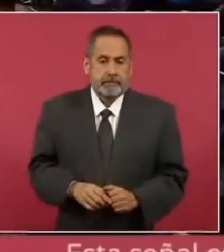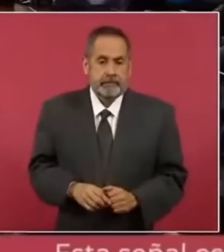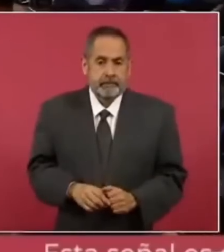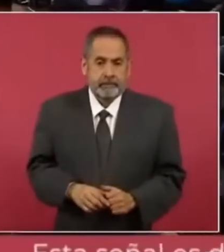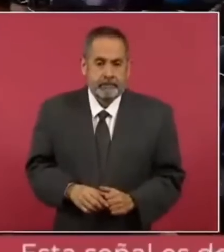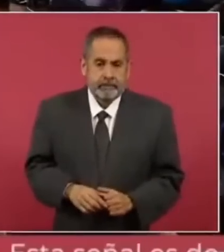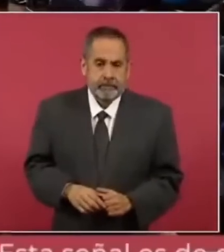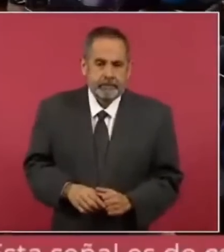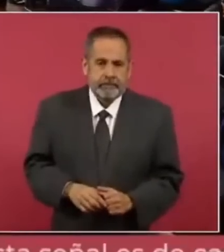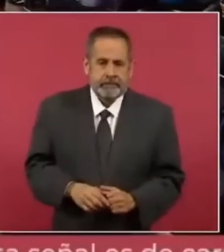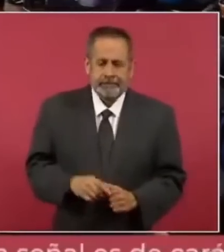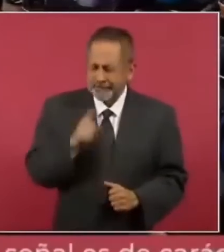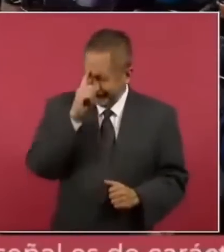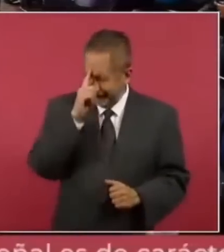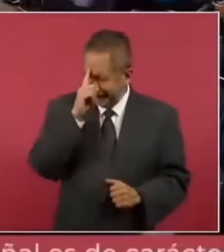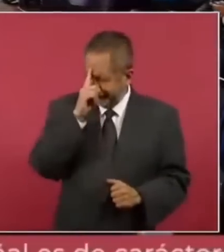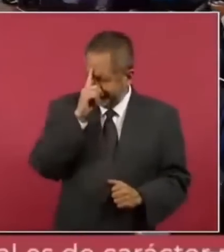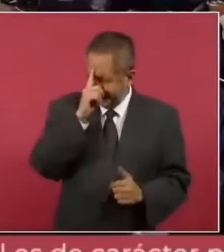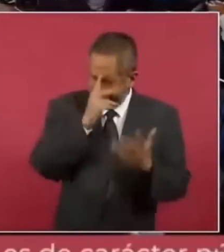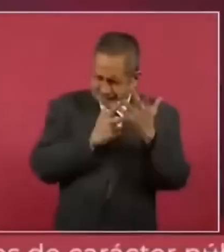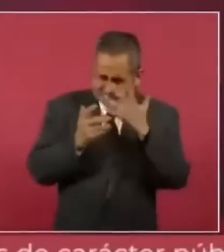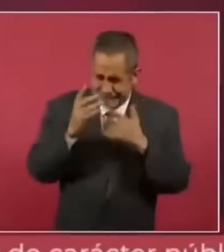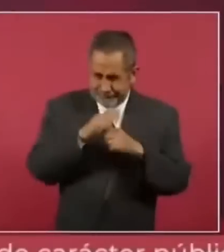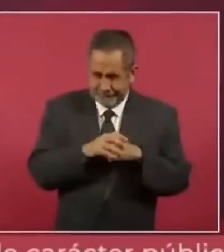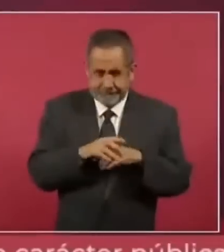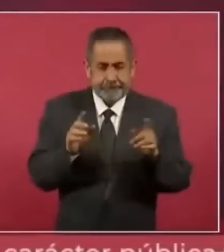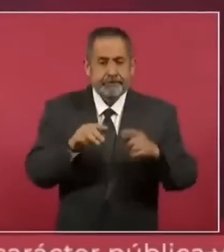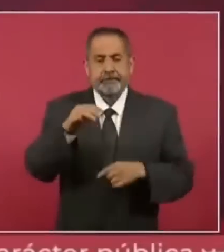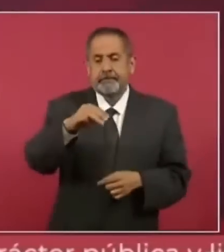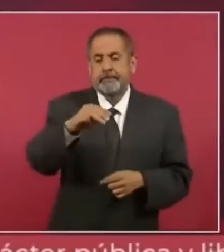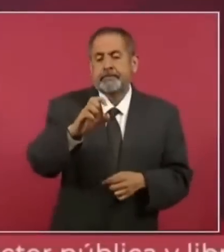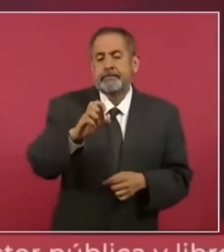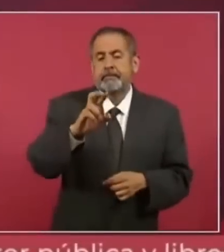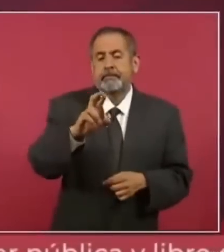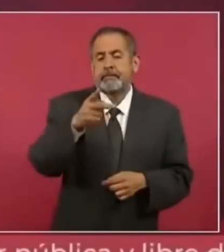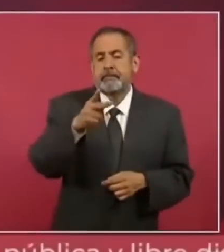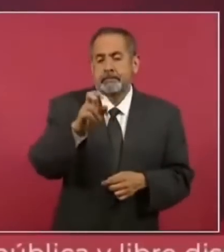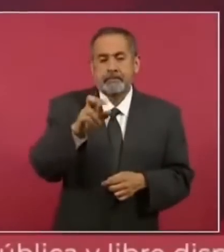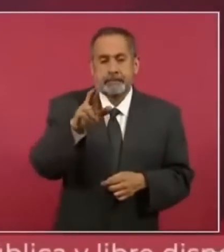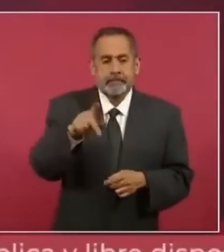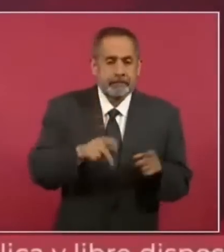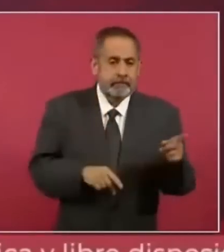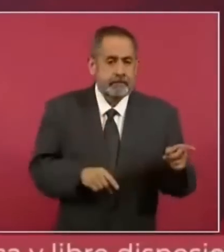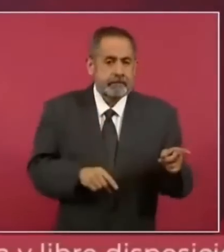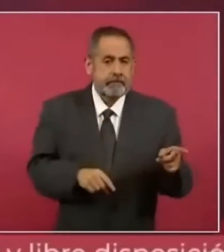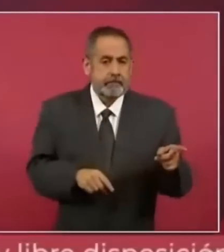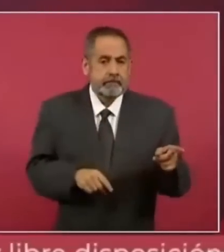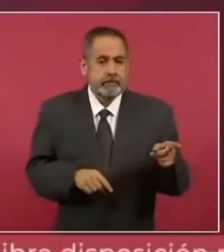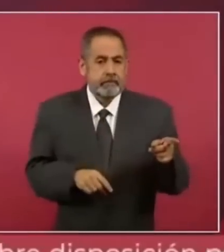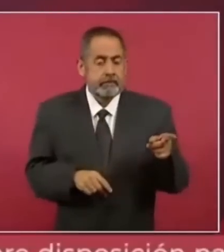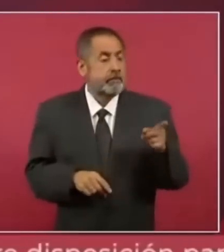es que me confundo, Mérquez, hizo ahí una